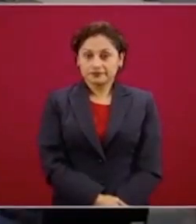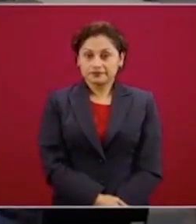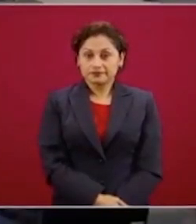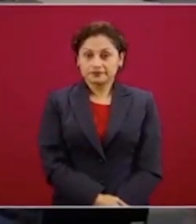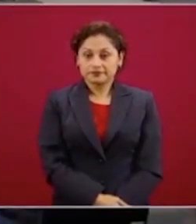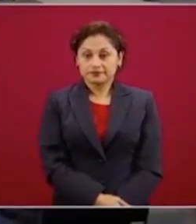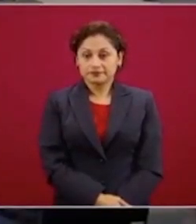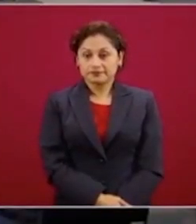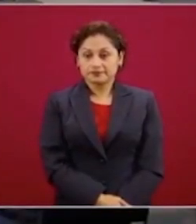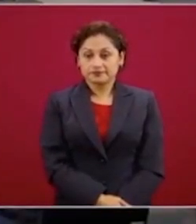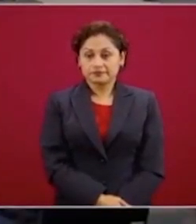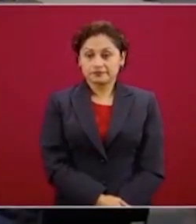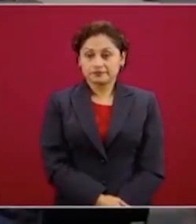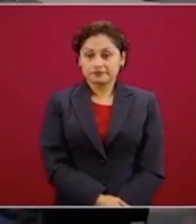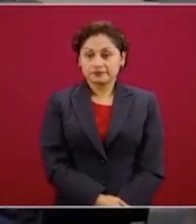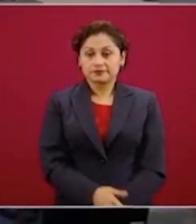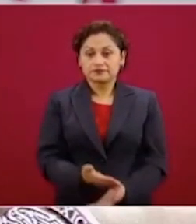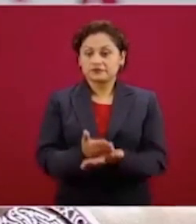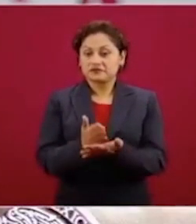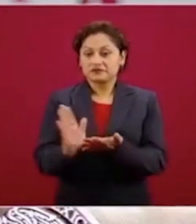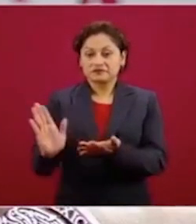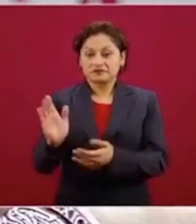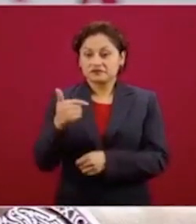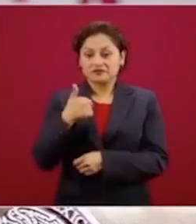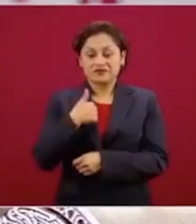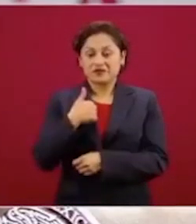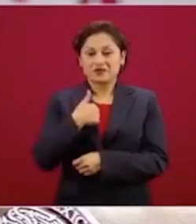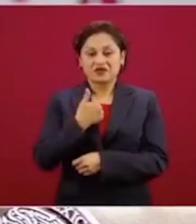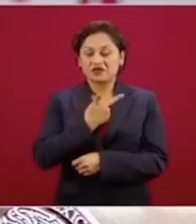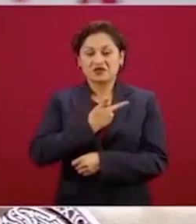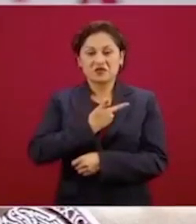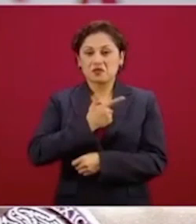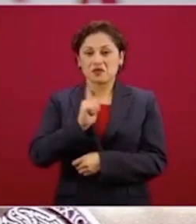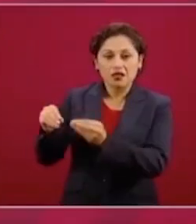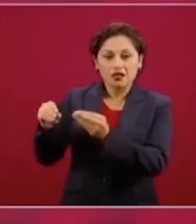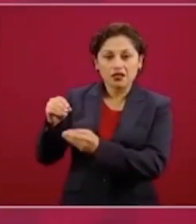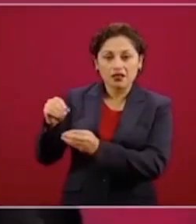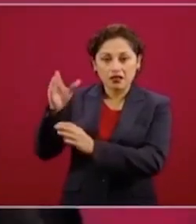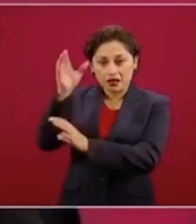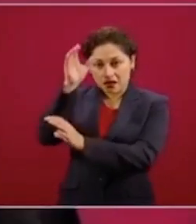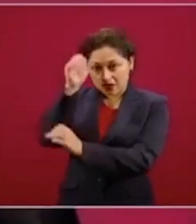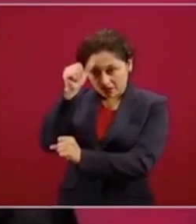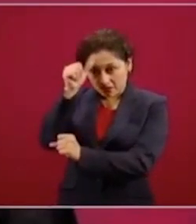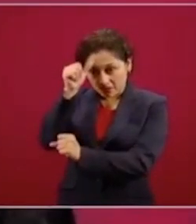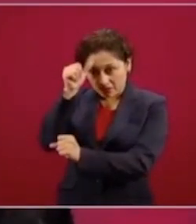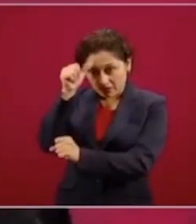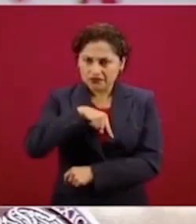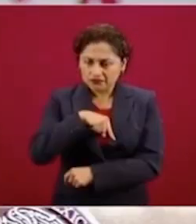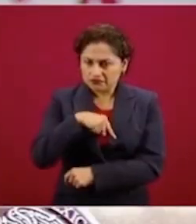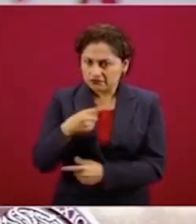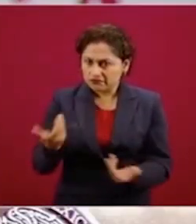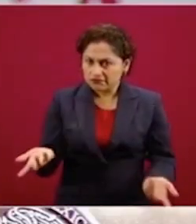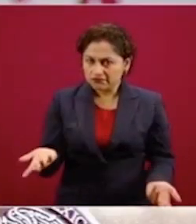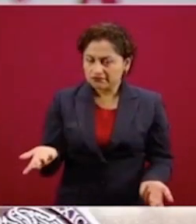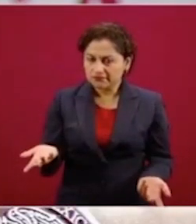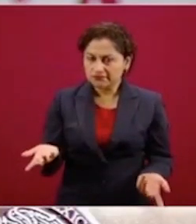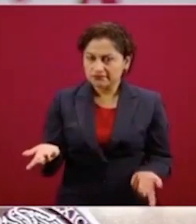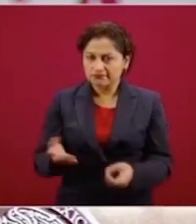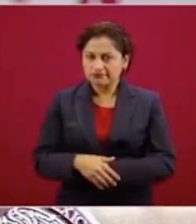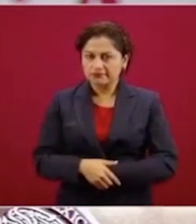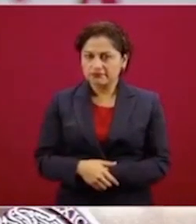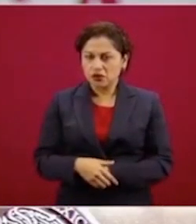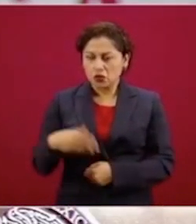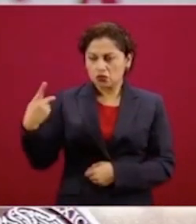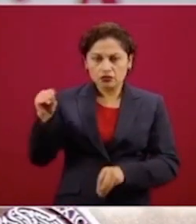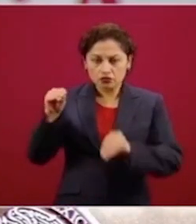No me gusta mucho el modito de que se pongan de acuerdo y quieran imponernos sus